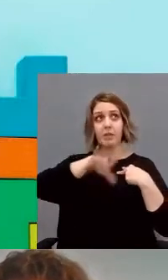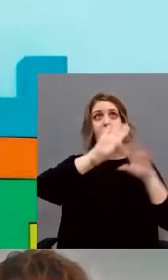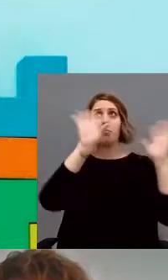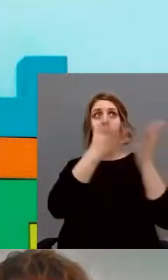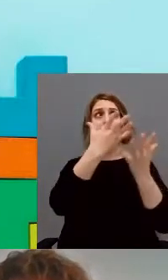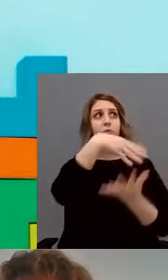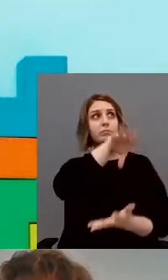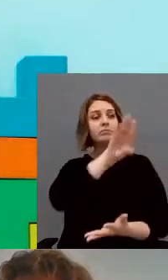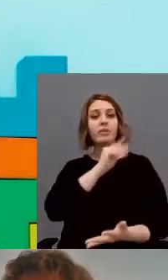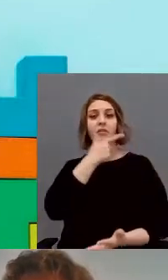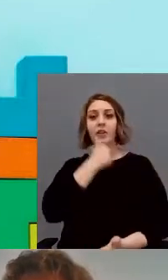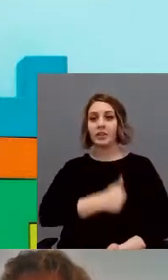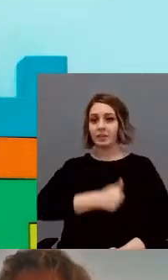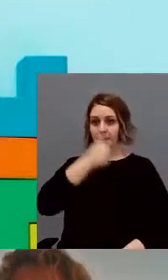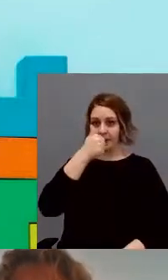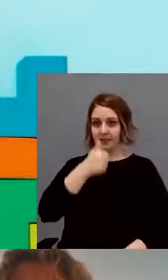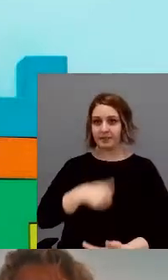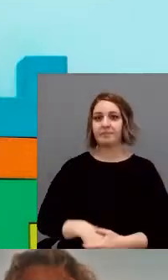rodea.